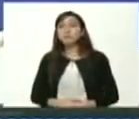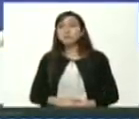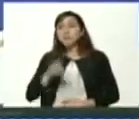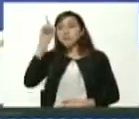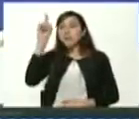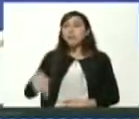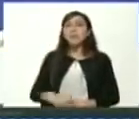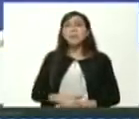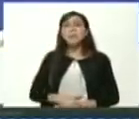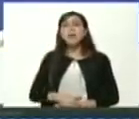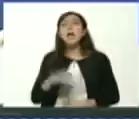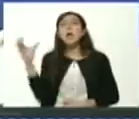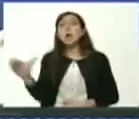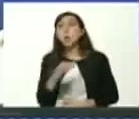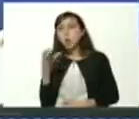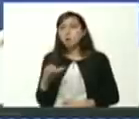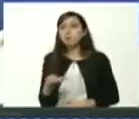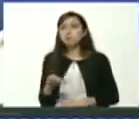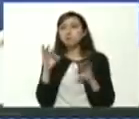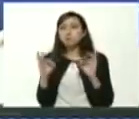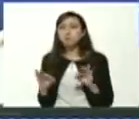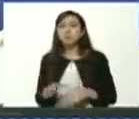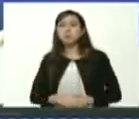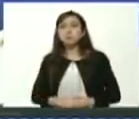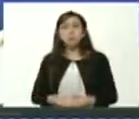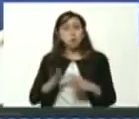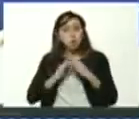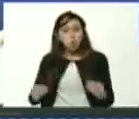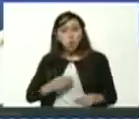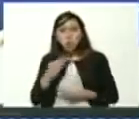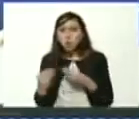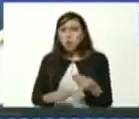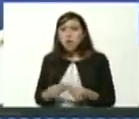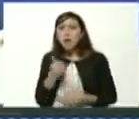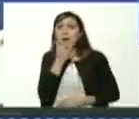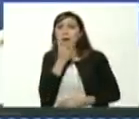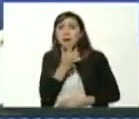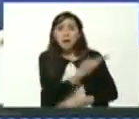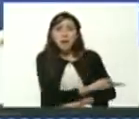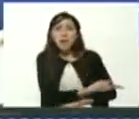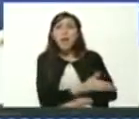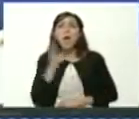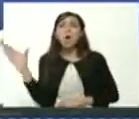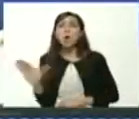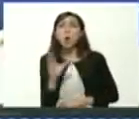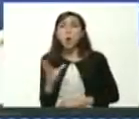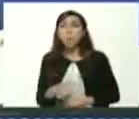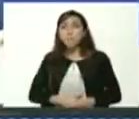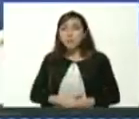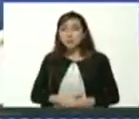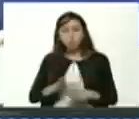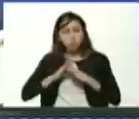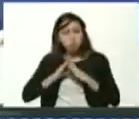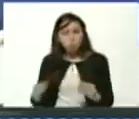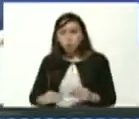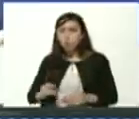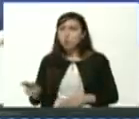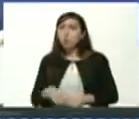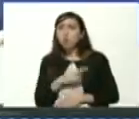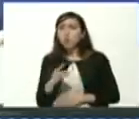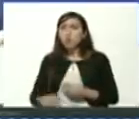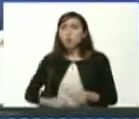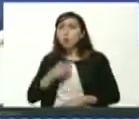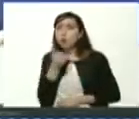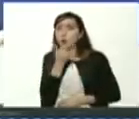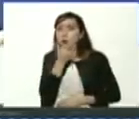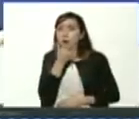también será en Colombia todo lo que está sucediendo en Colombia todo lo que sucedió entre noviembre y